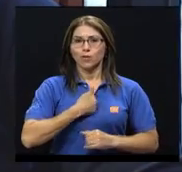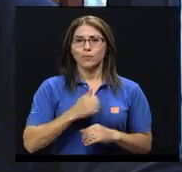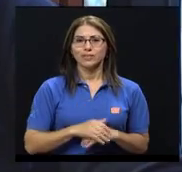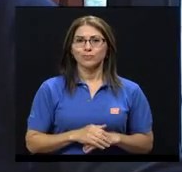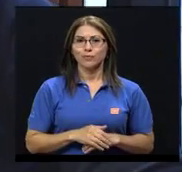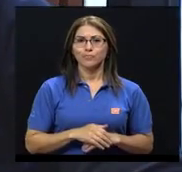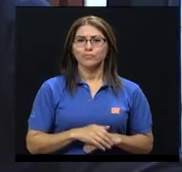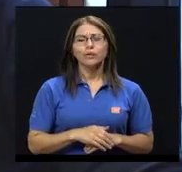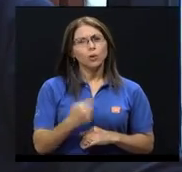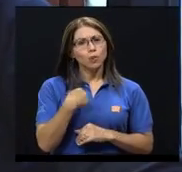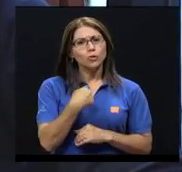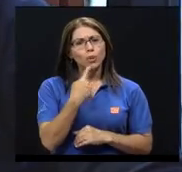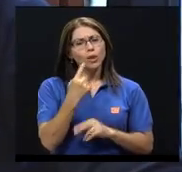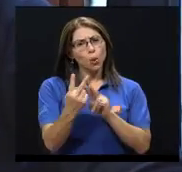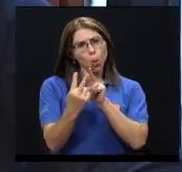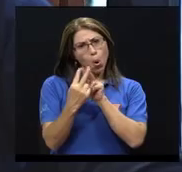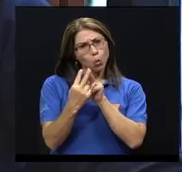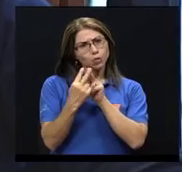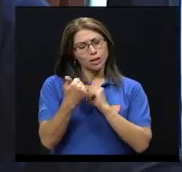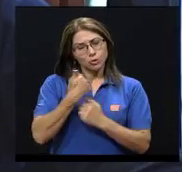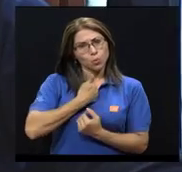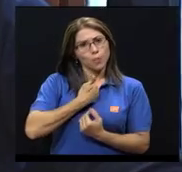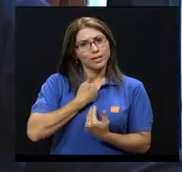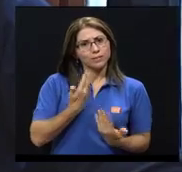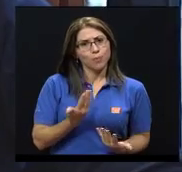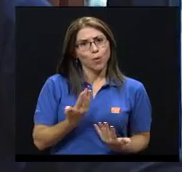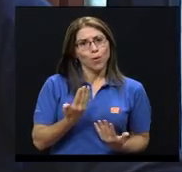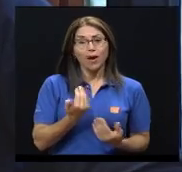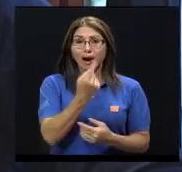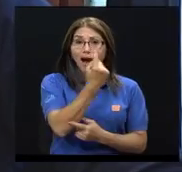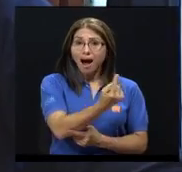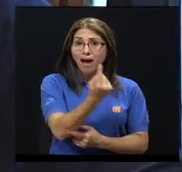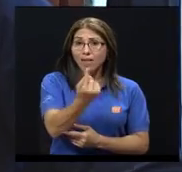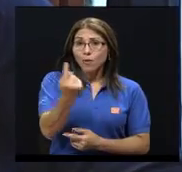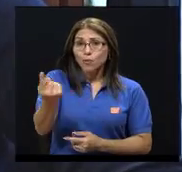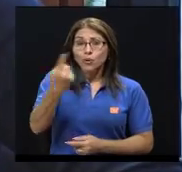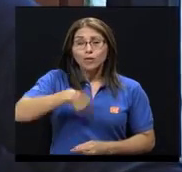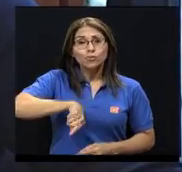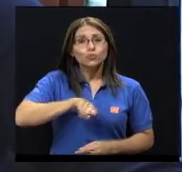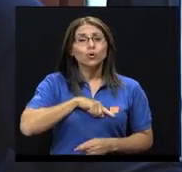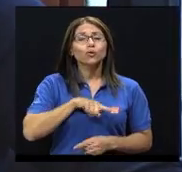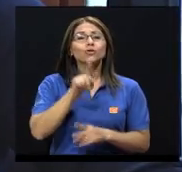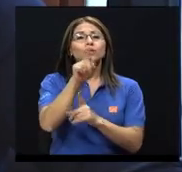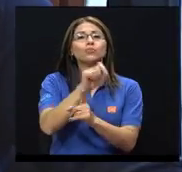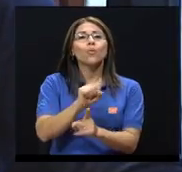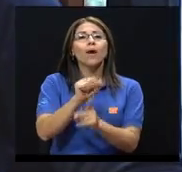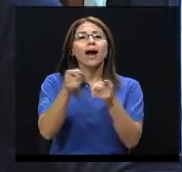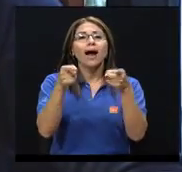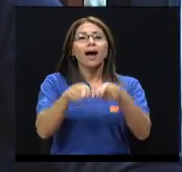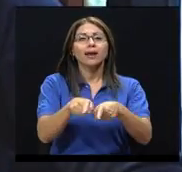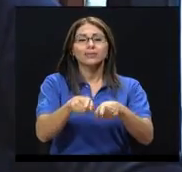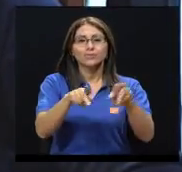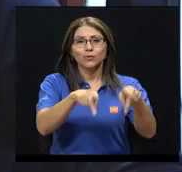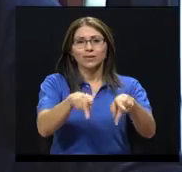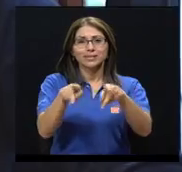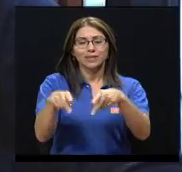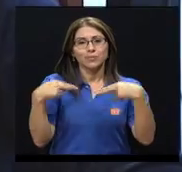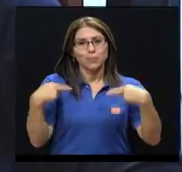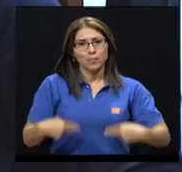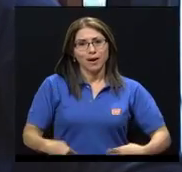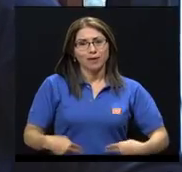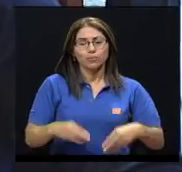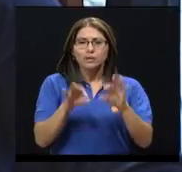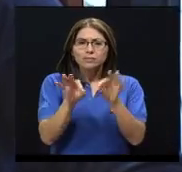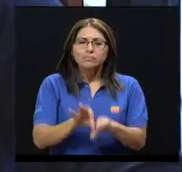digo conocerse uno mismo, en realidad cada uno de nosotros es un caso de ser humano. Entonces es indispensable